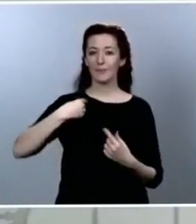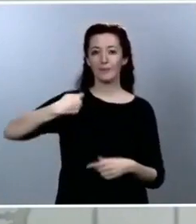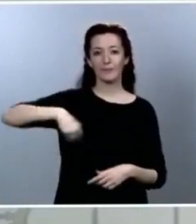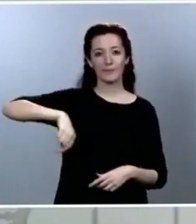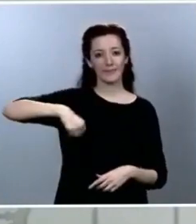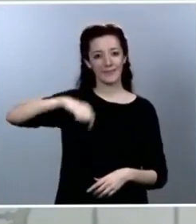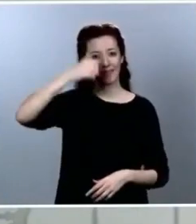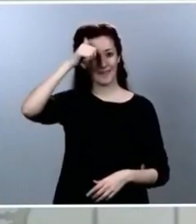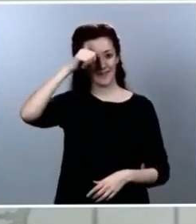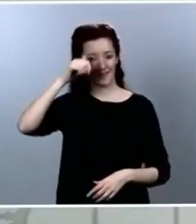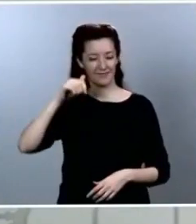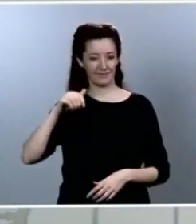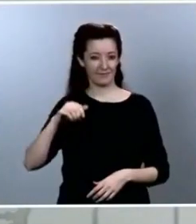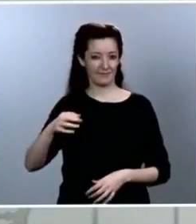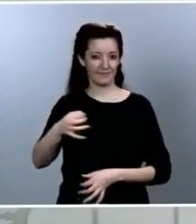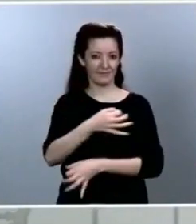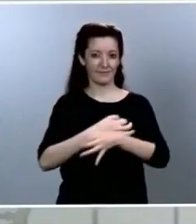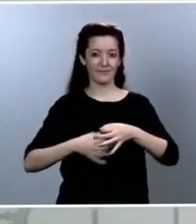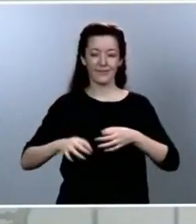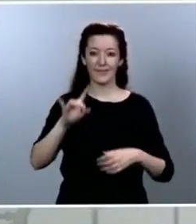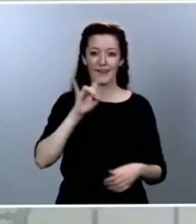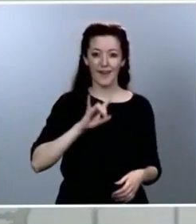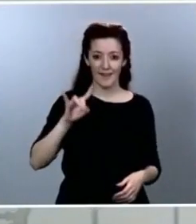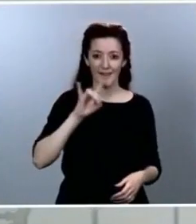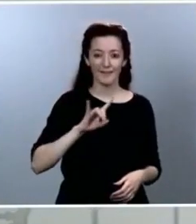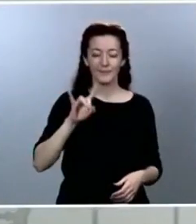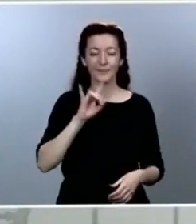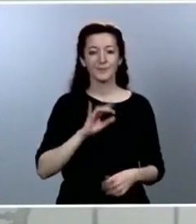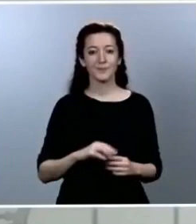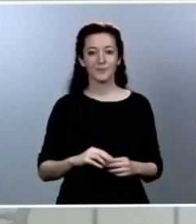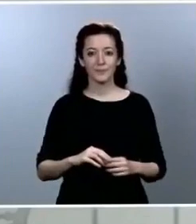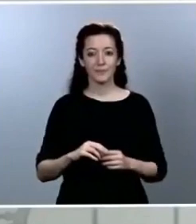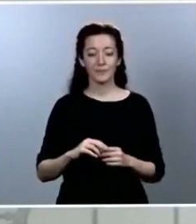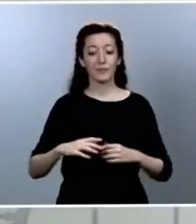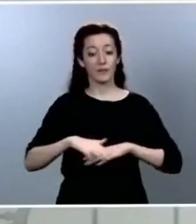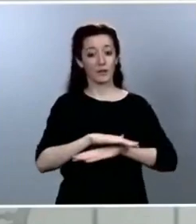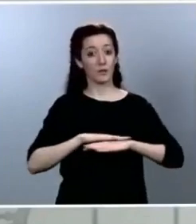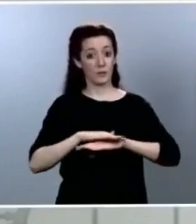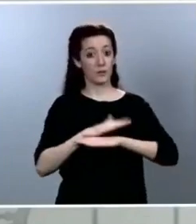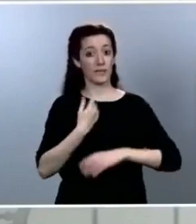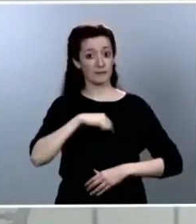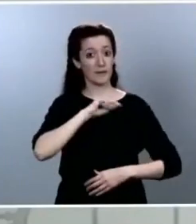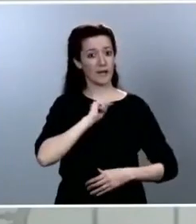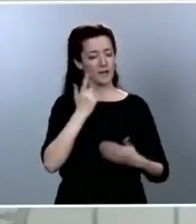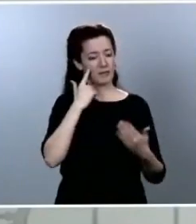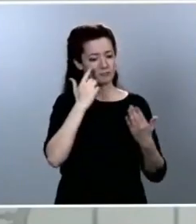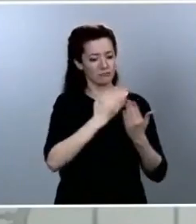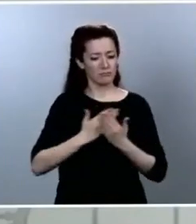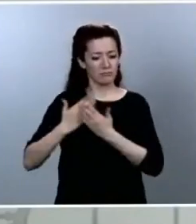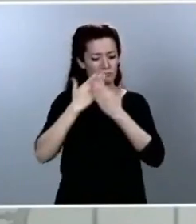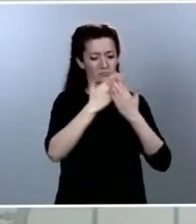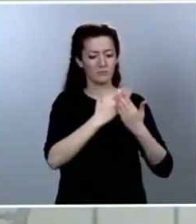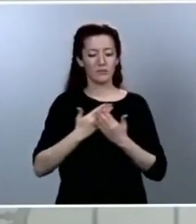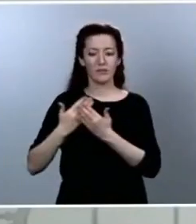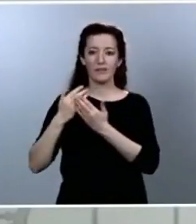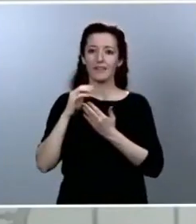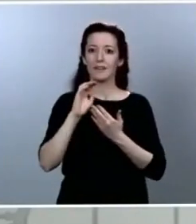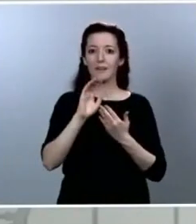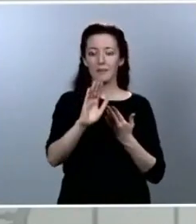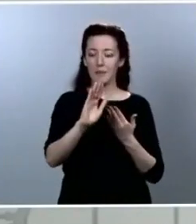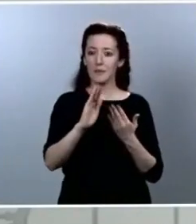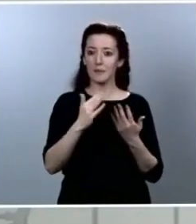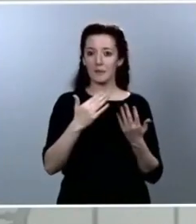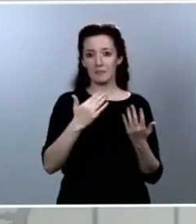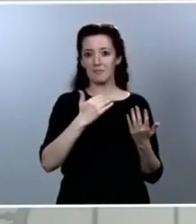videoconferencias. El gobierno de España lo está estudiando, pero también es cierto, y en esto quiero romper una lanza en favor de la ministra de